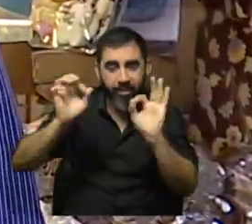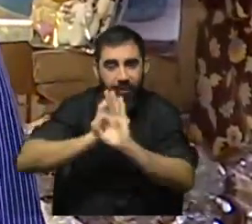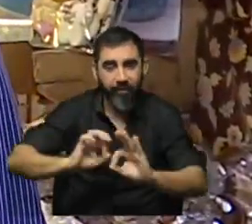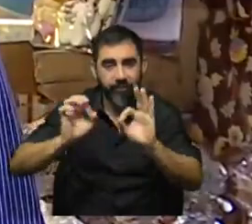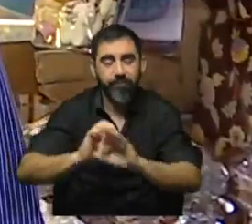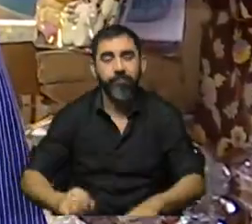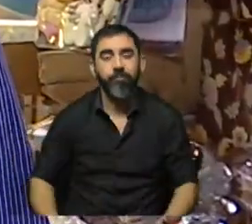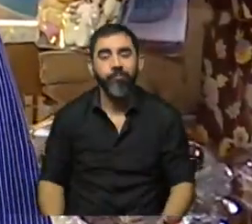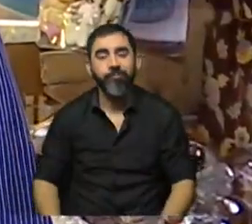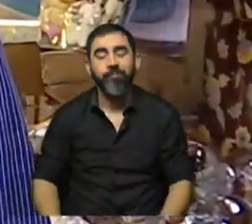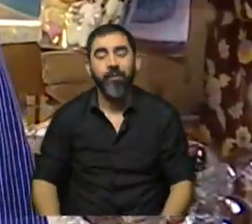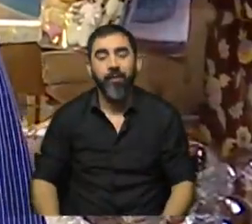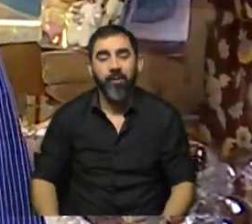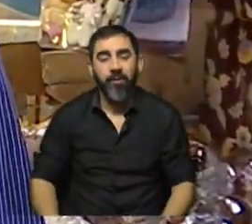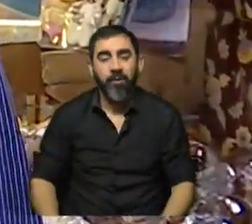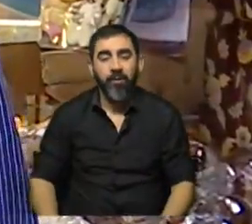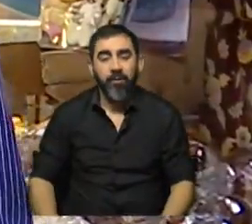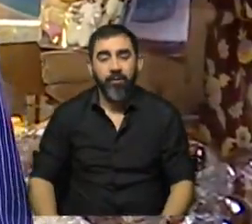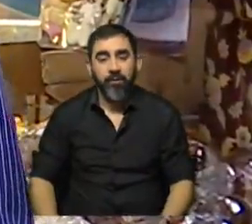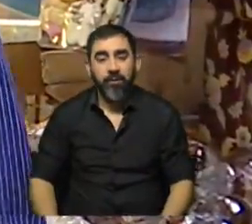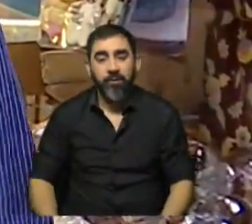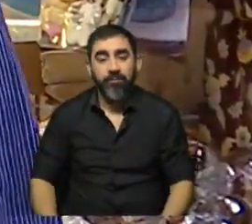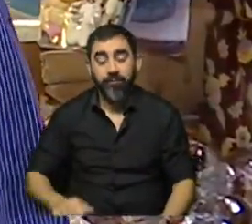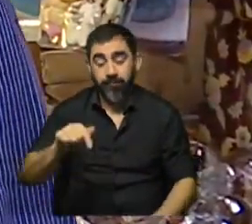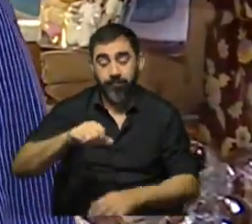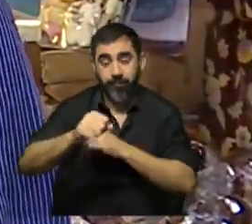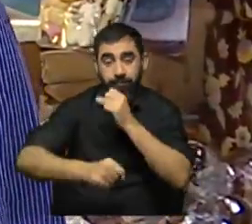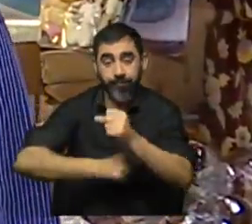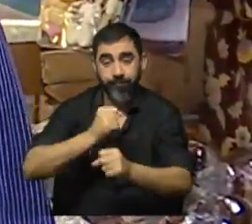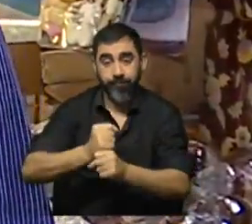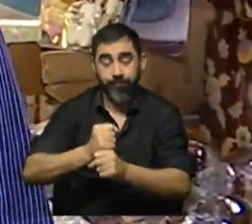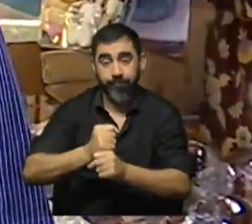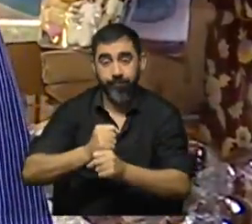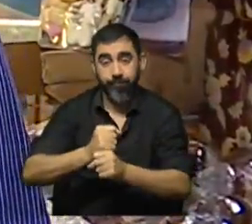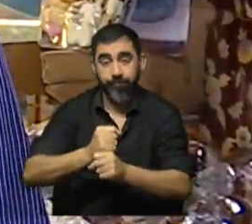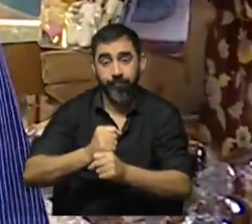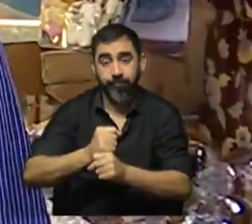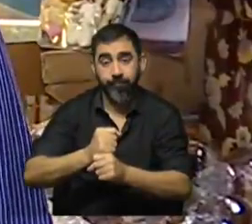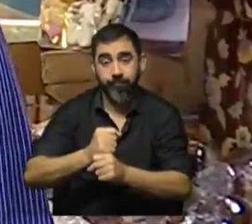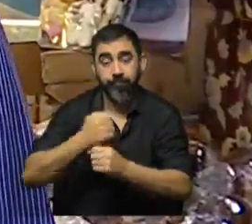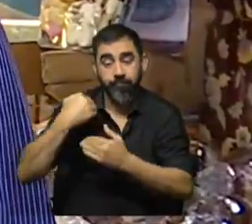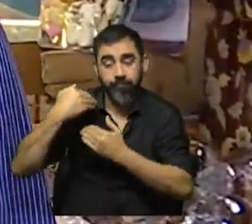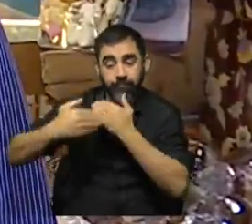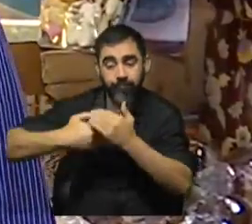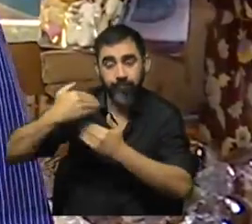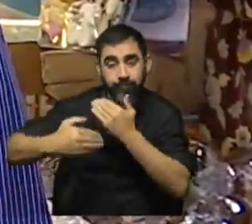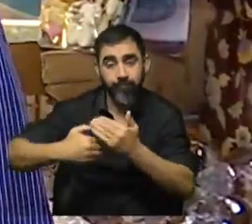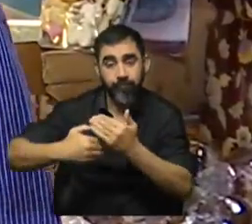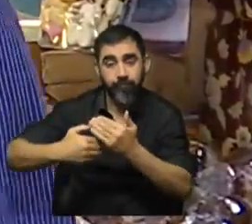conservantes, ni grasas. Es muy bueno. Y bueno, este año, como hemos iniciado un proceso de